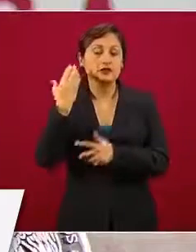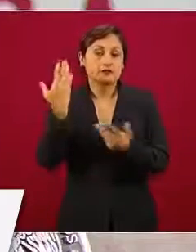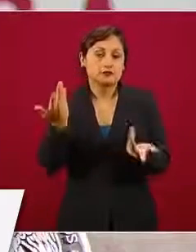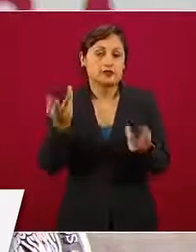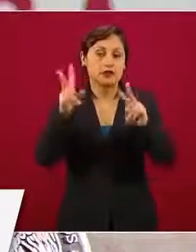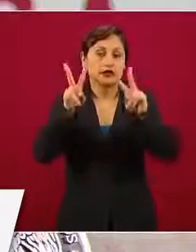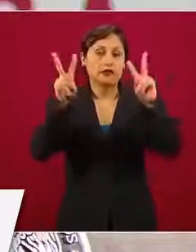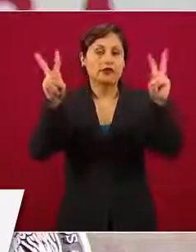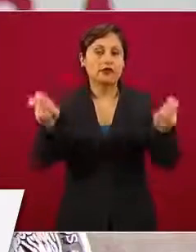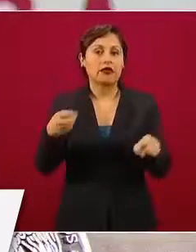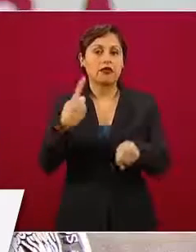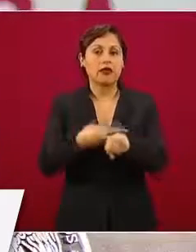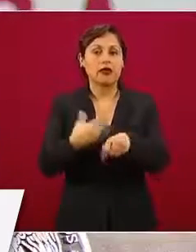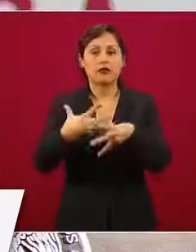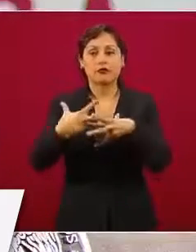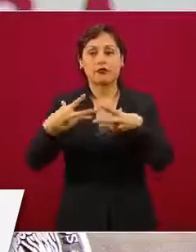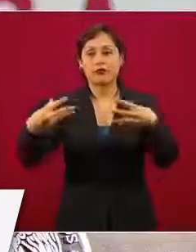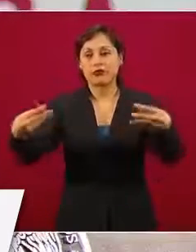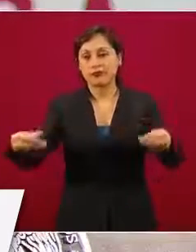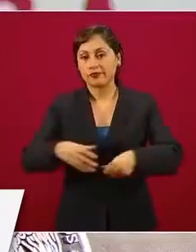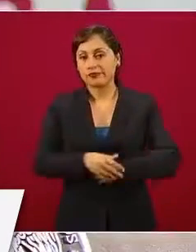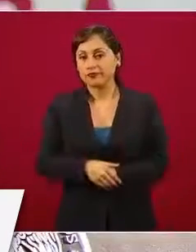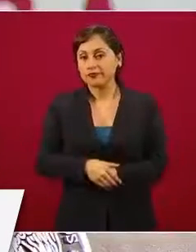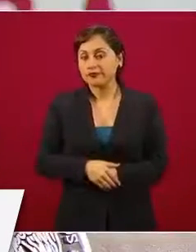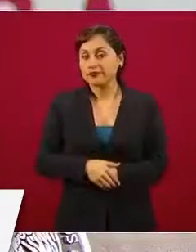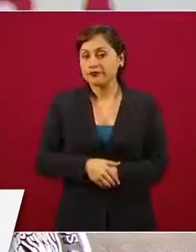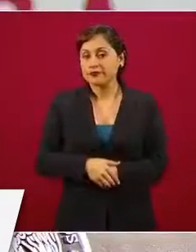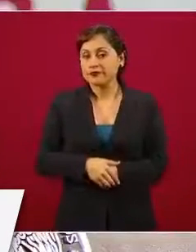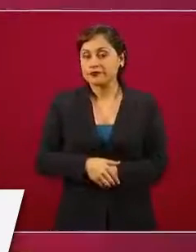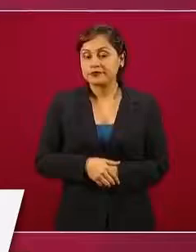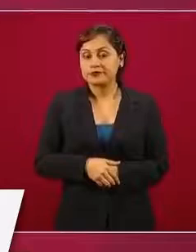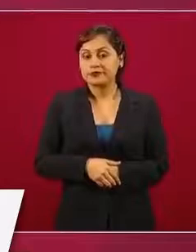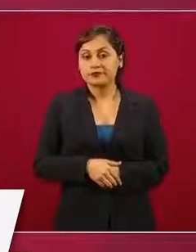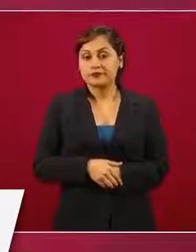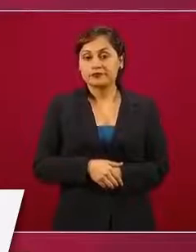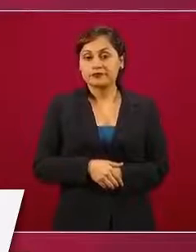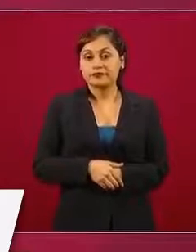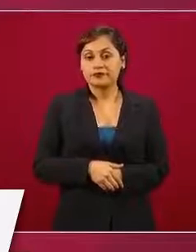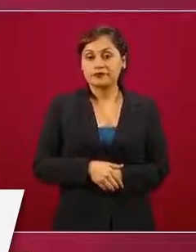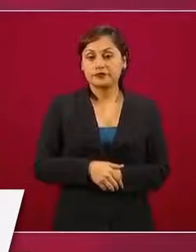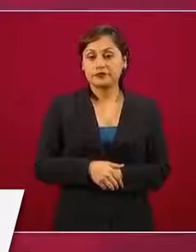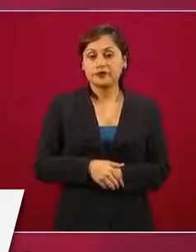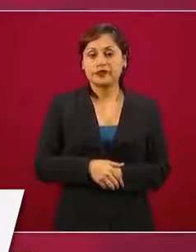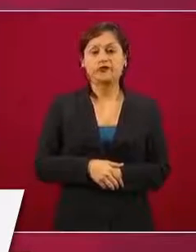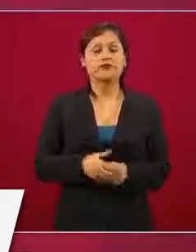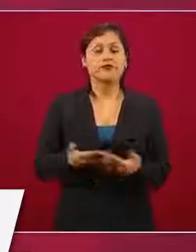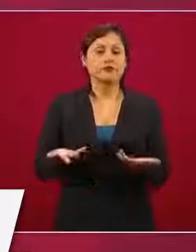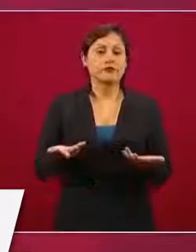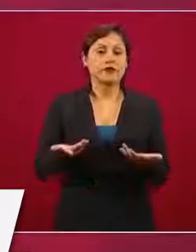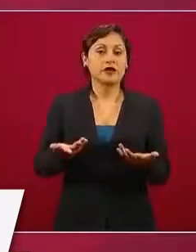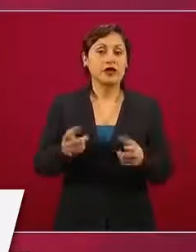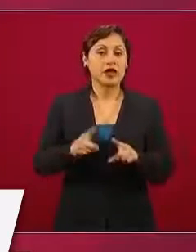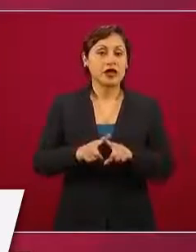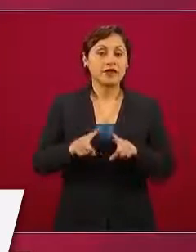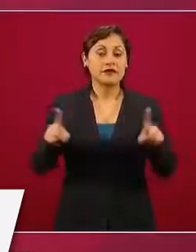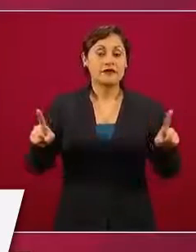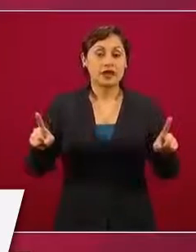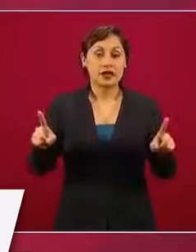No es lo mismo lo del transporte público que